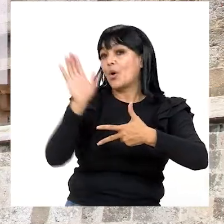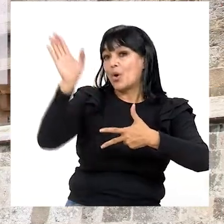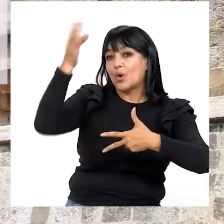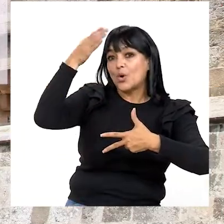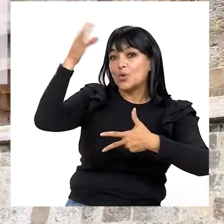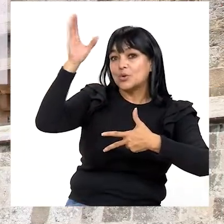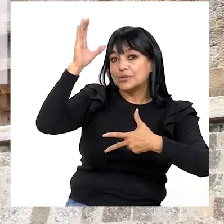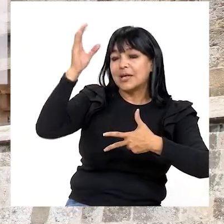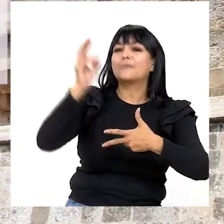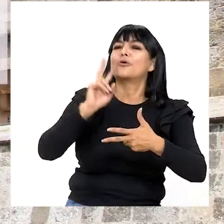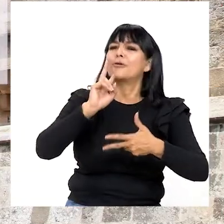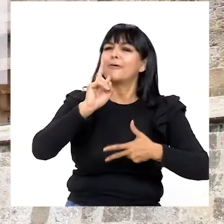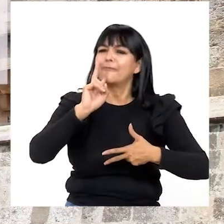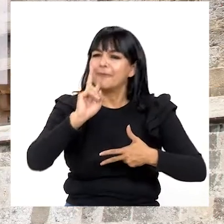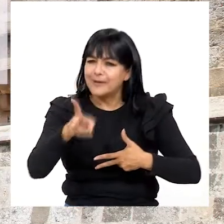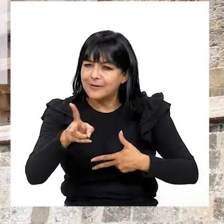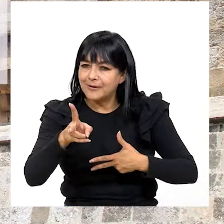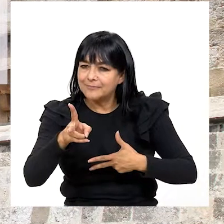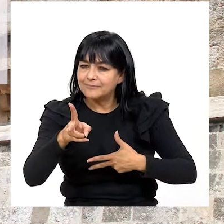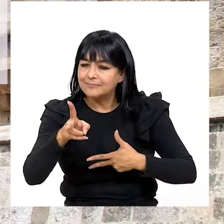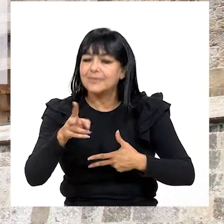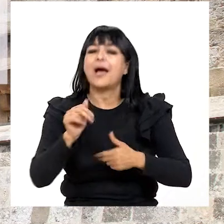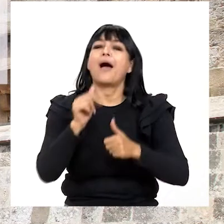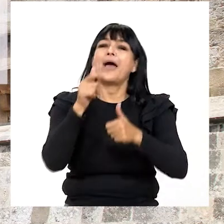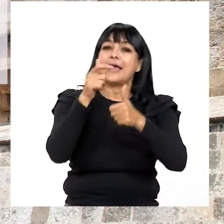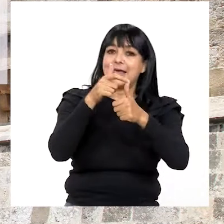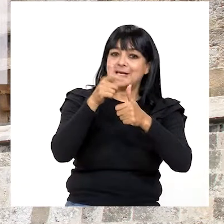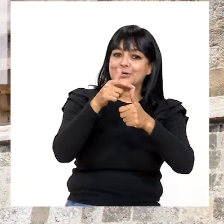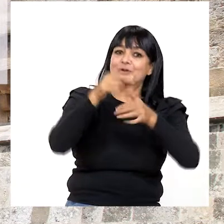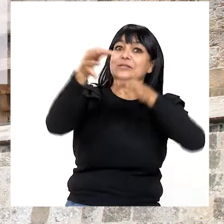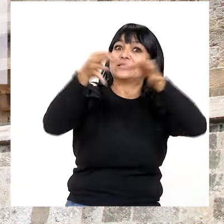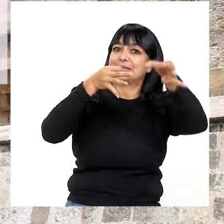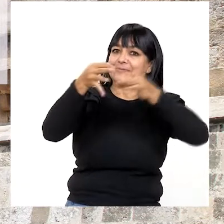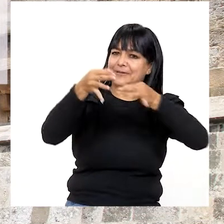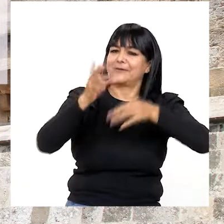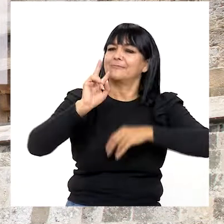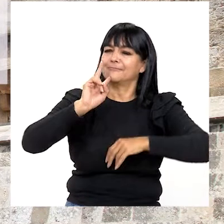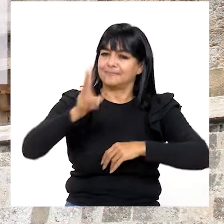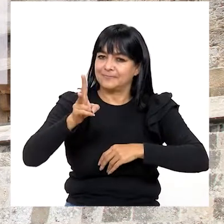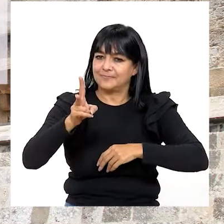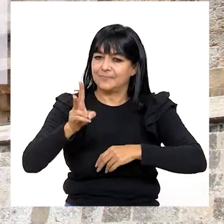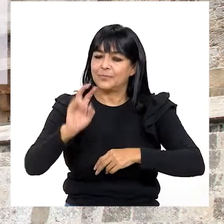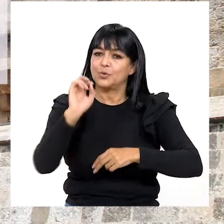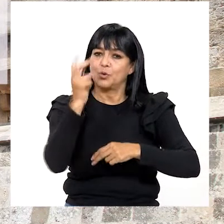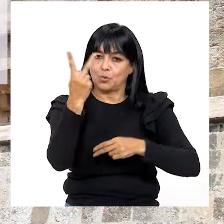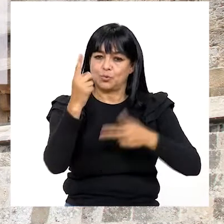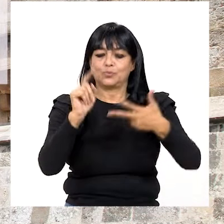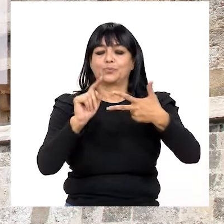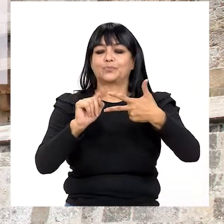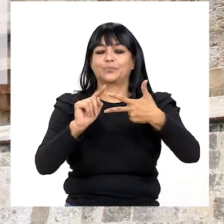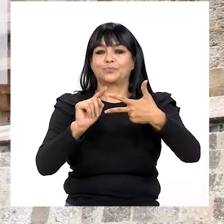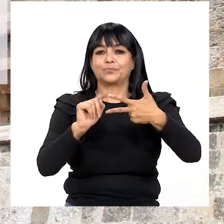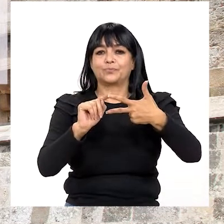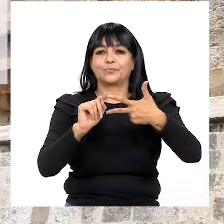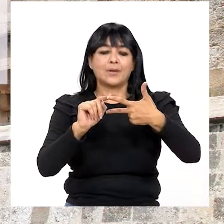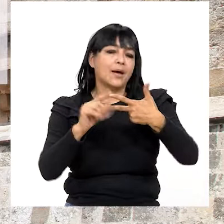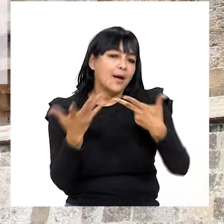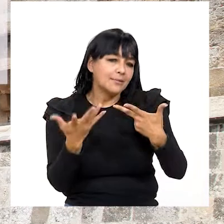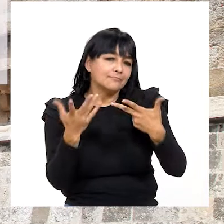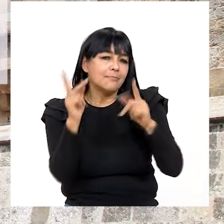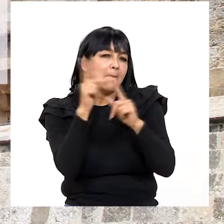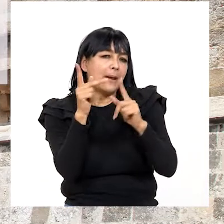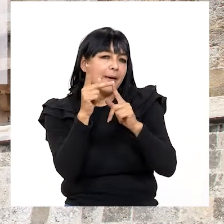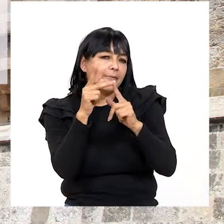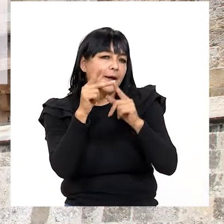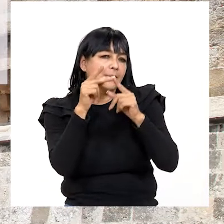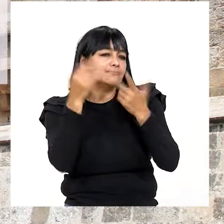palabra o concepto real que es aquello de lo que se está hablando 2. Un